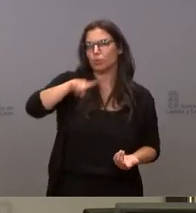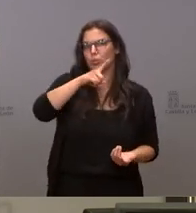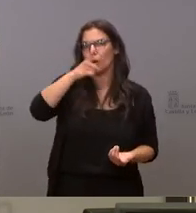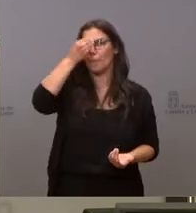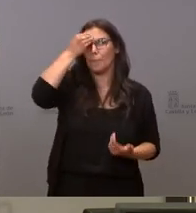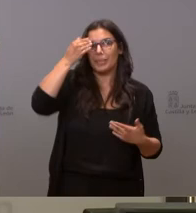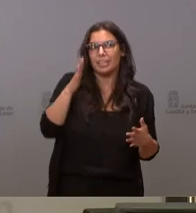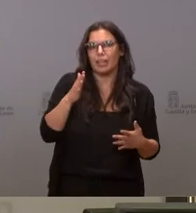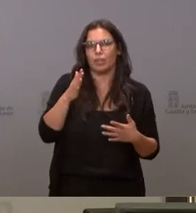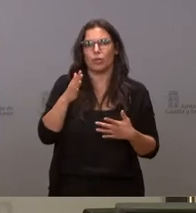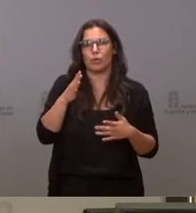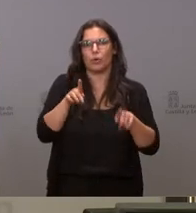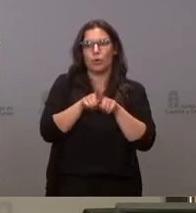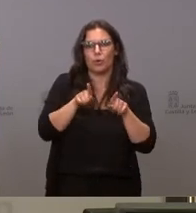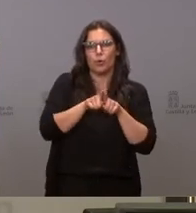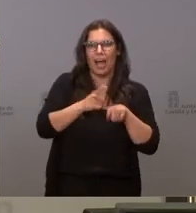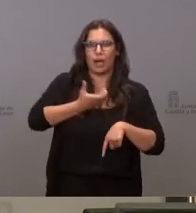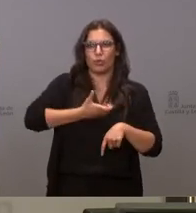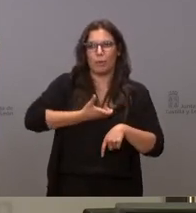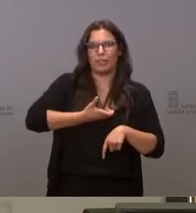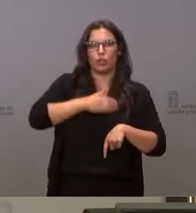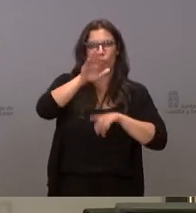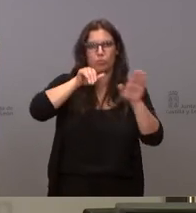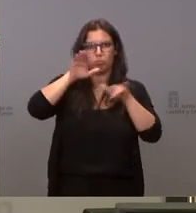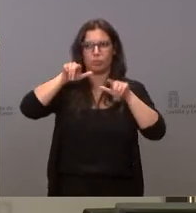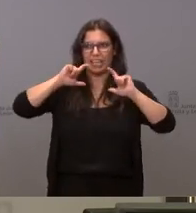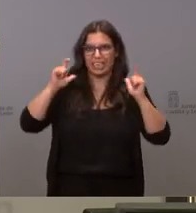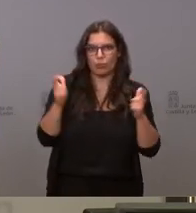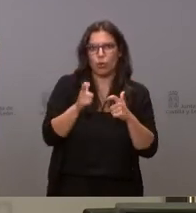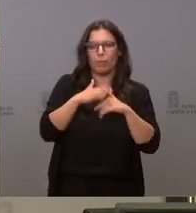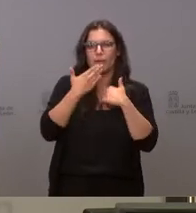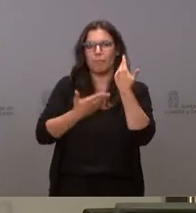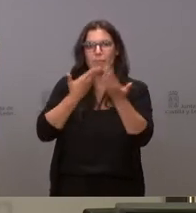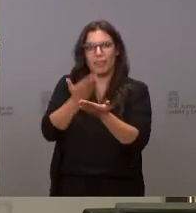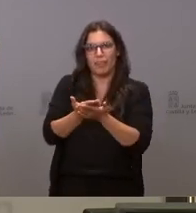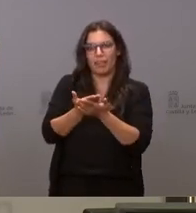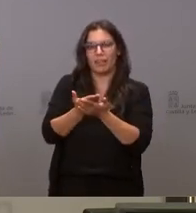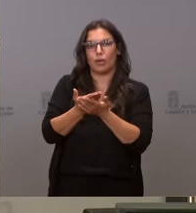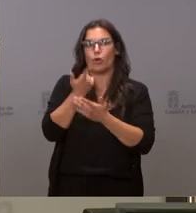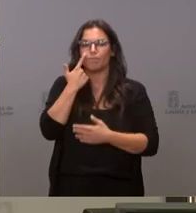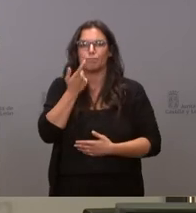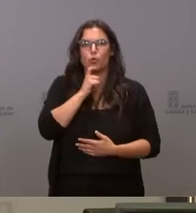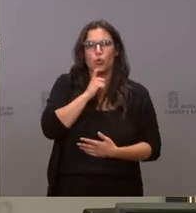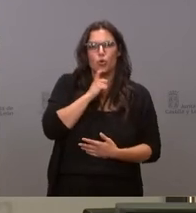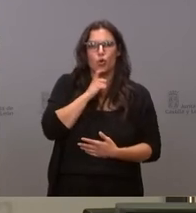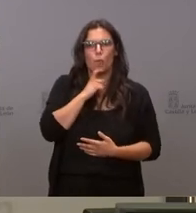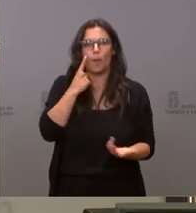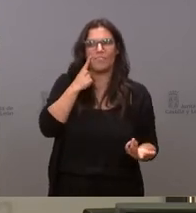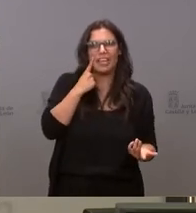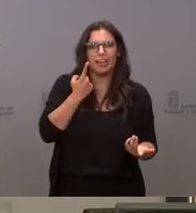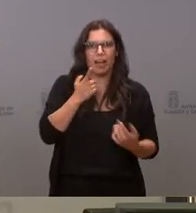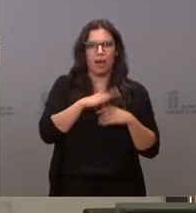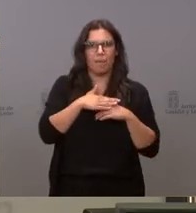manera hacer algún tipo de reunión con los ayuntamientos para solicitarles o ver de qué manera se está vigilando el